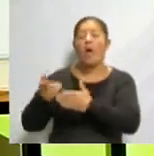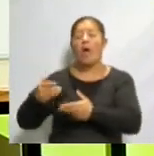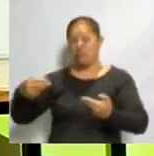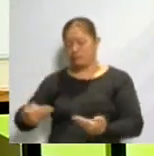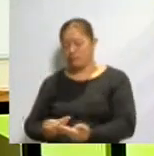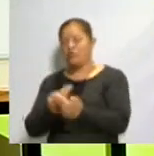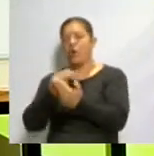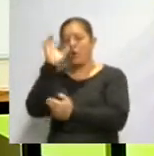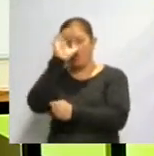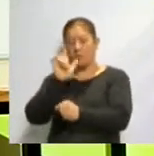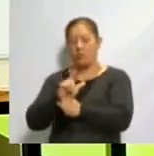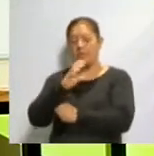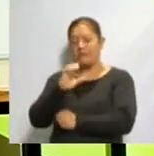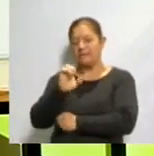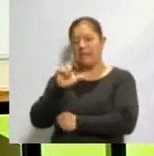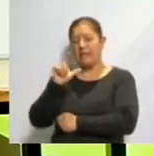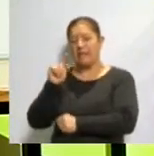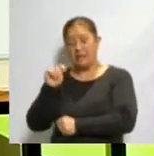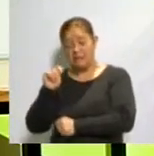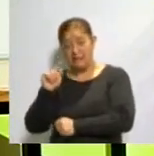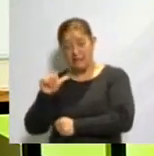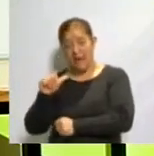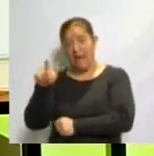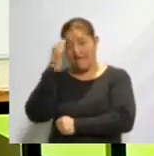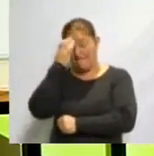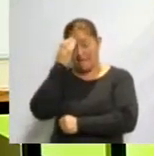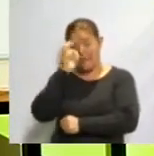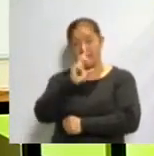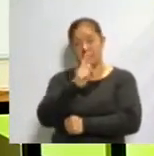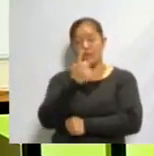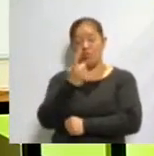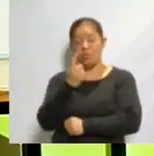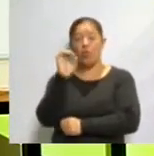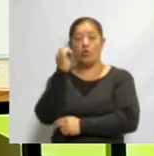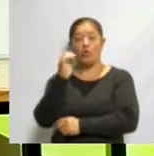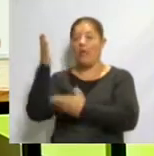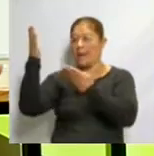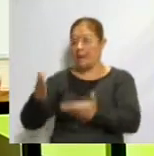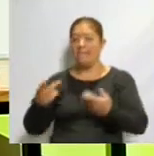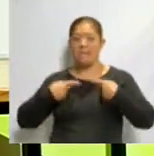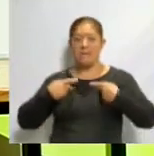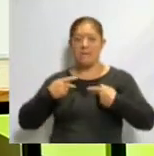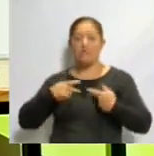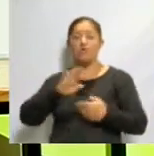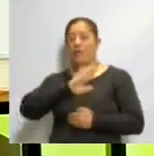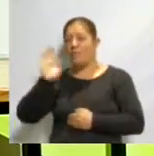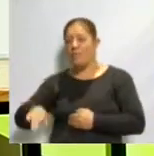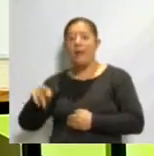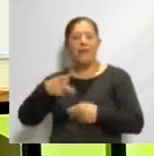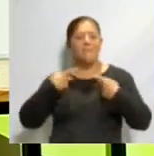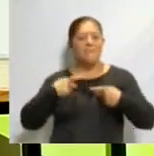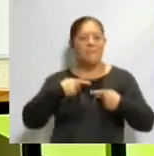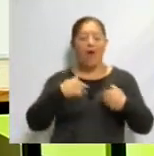donde se pensaba que el 31 de octubre llegaban los difuntos y entonces la gente les ponía comida fuera de sus casas.